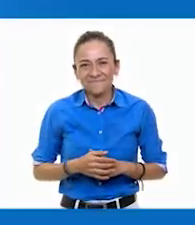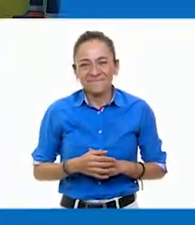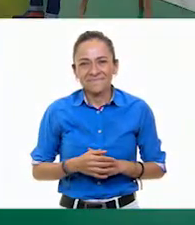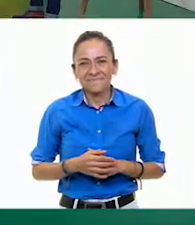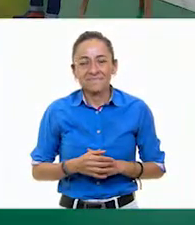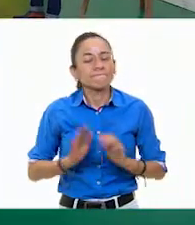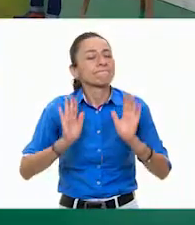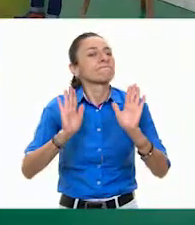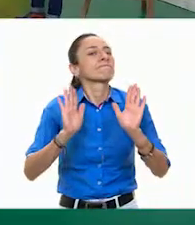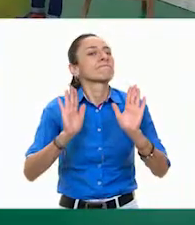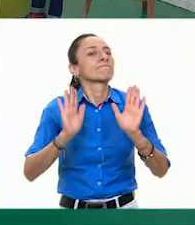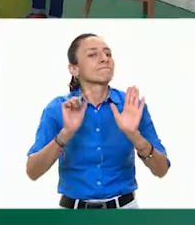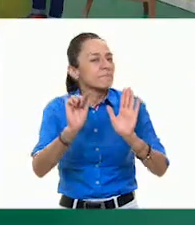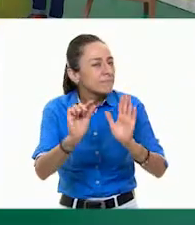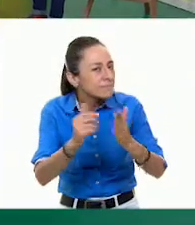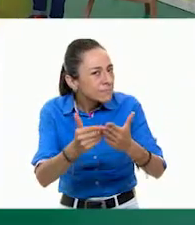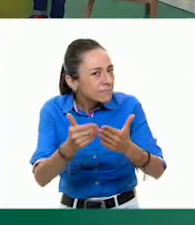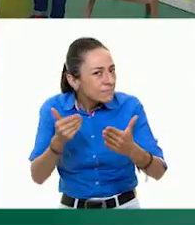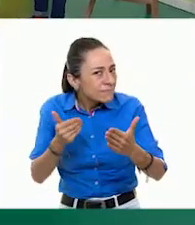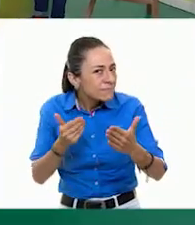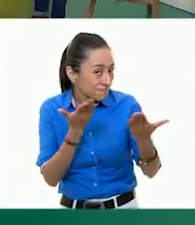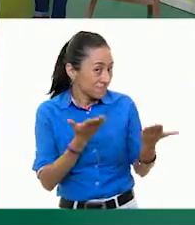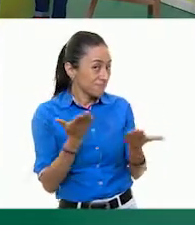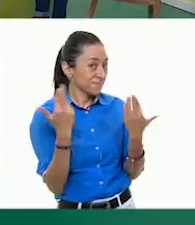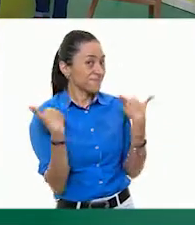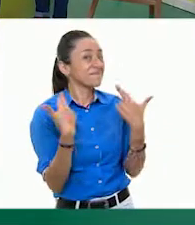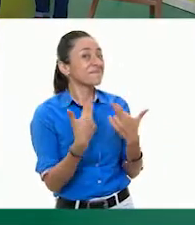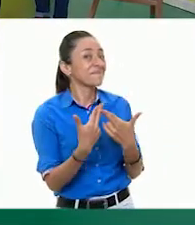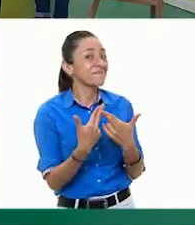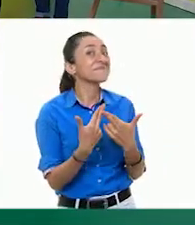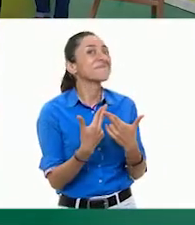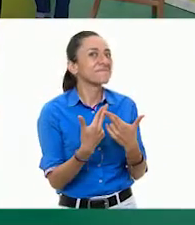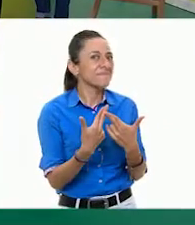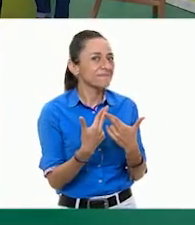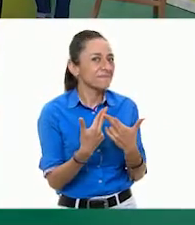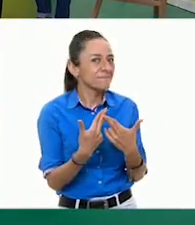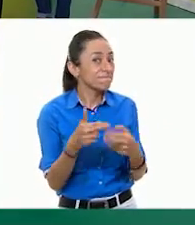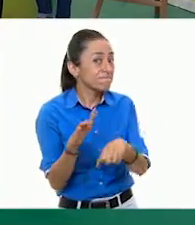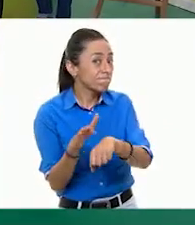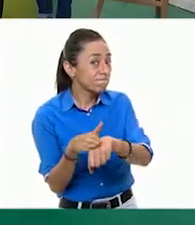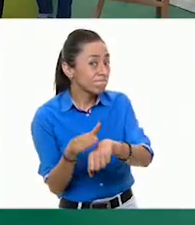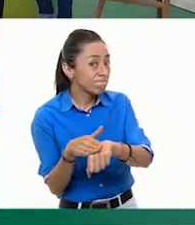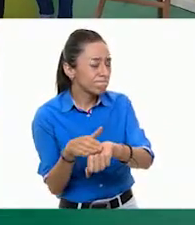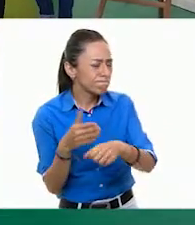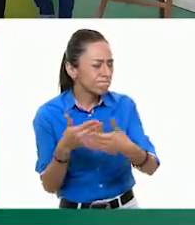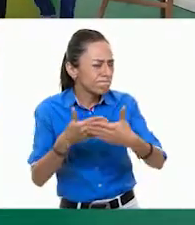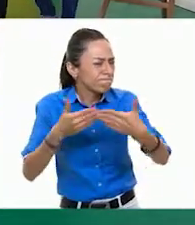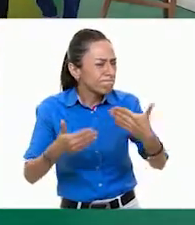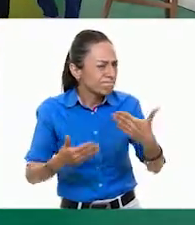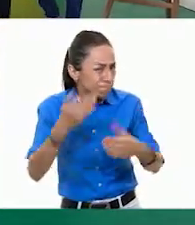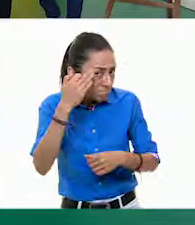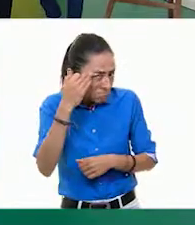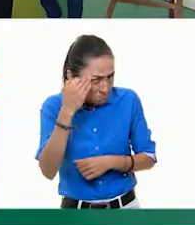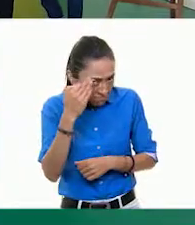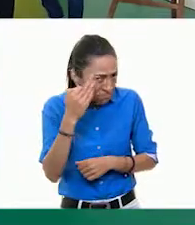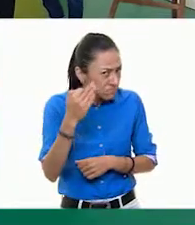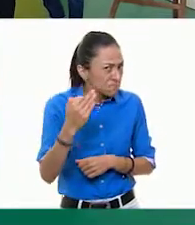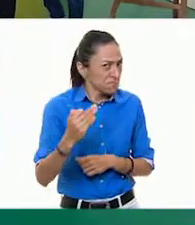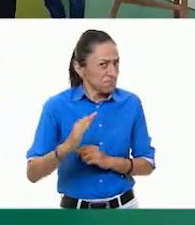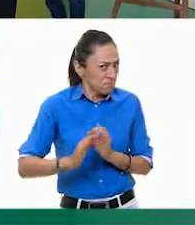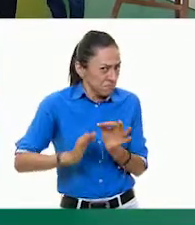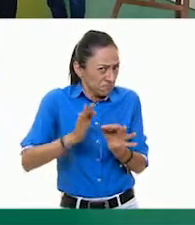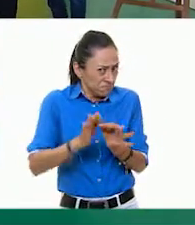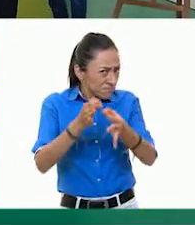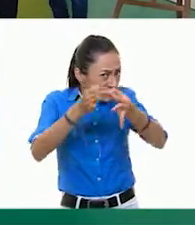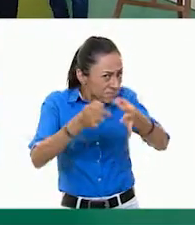Pero antes, maestro Ale, ha llegado el momento de...